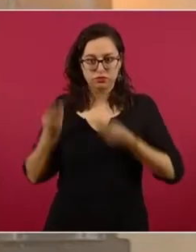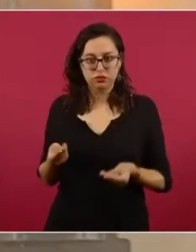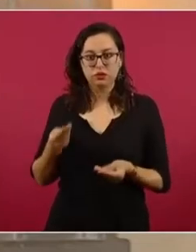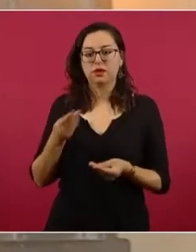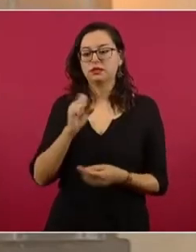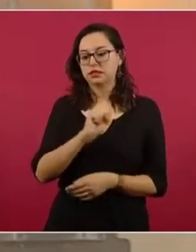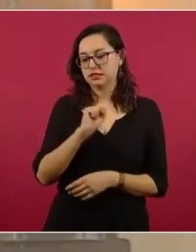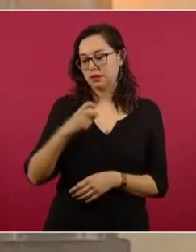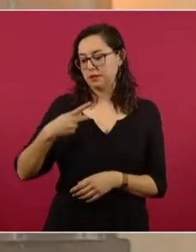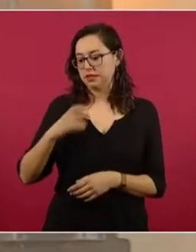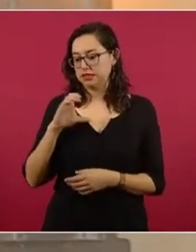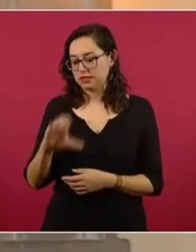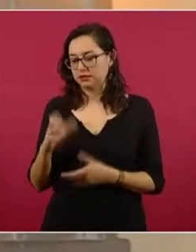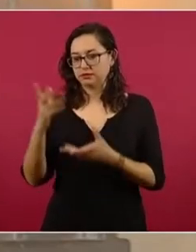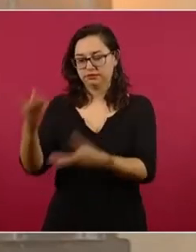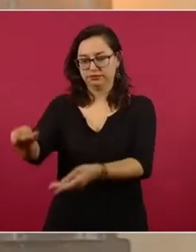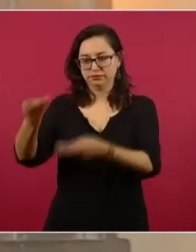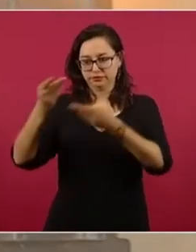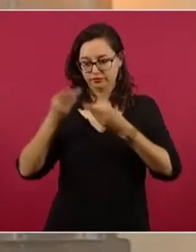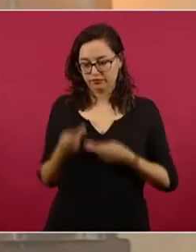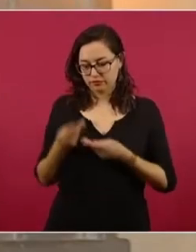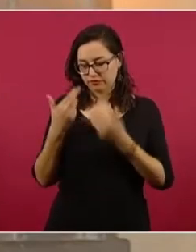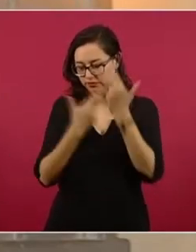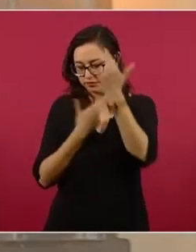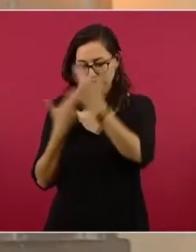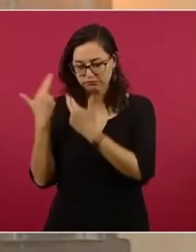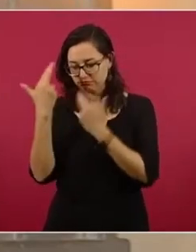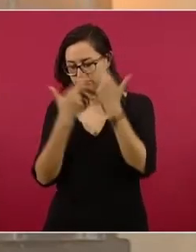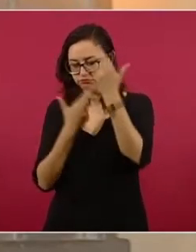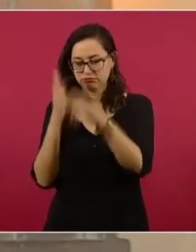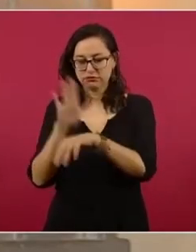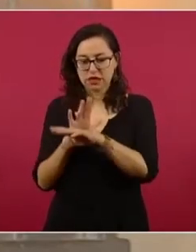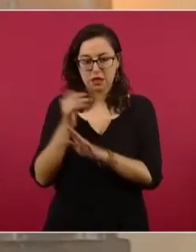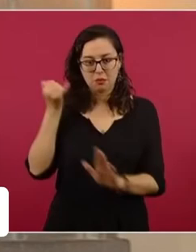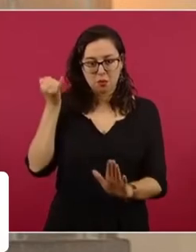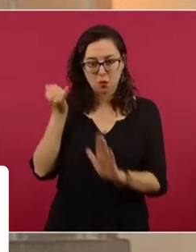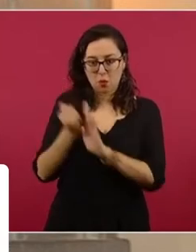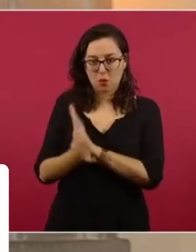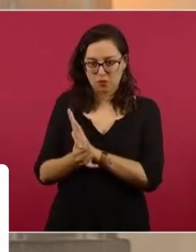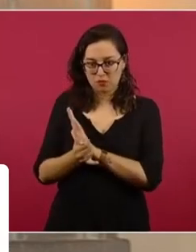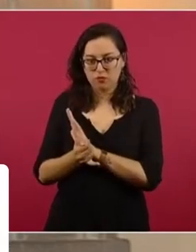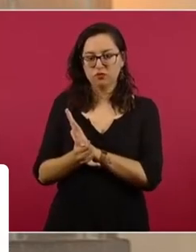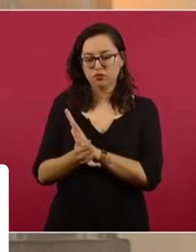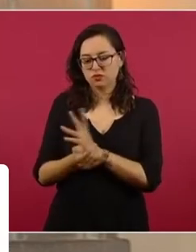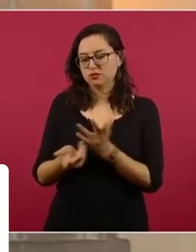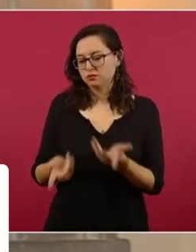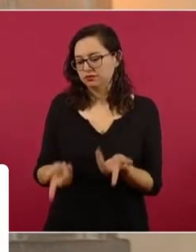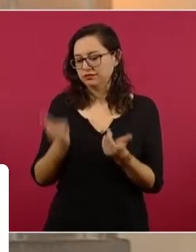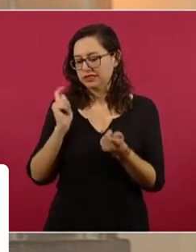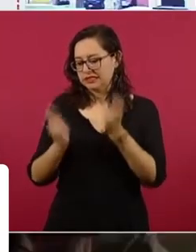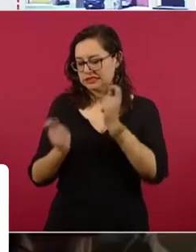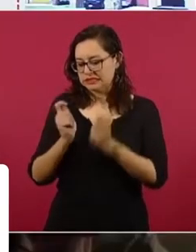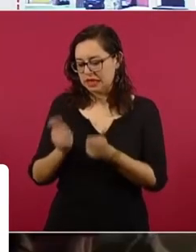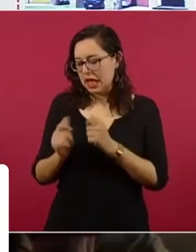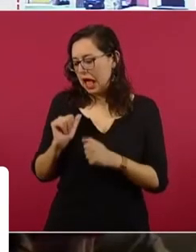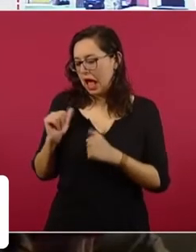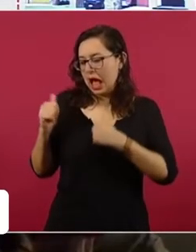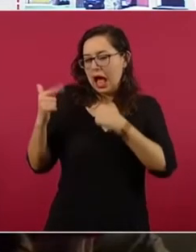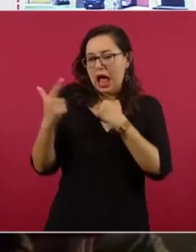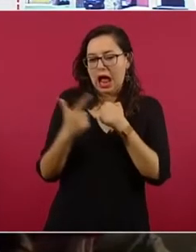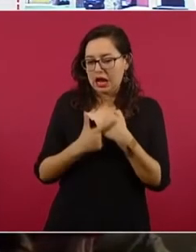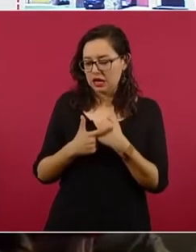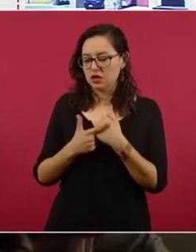de la Secretaría de Seguridad y Protección Ciudadana para que se puedan analizar y se pueda determinar cualquier elemento